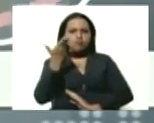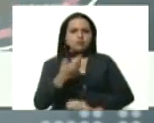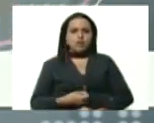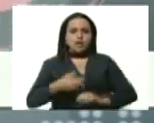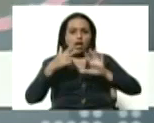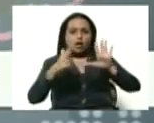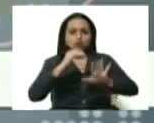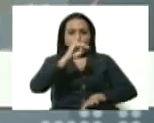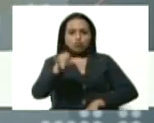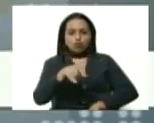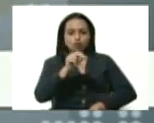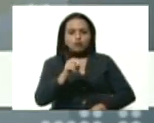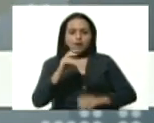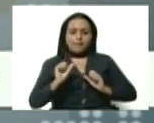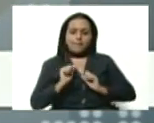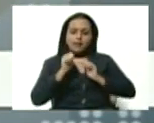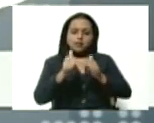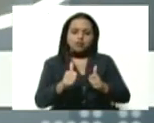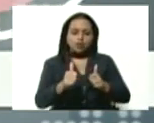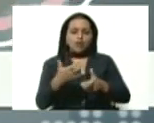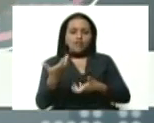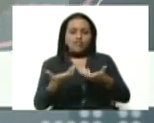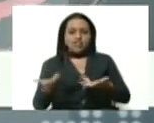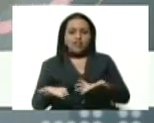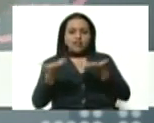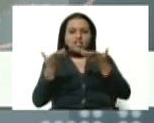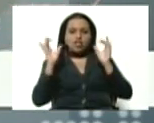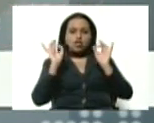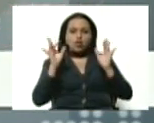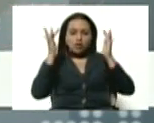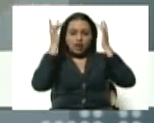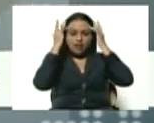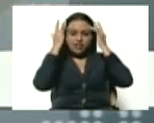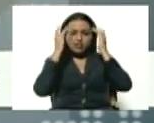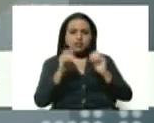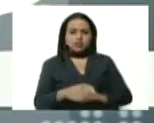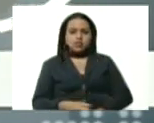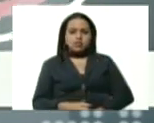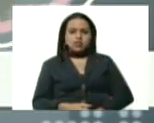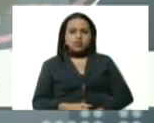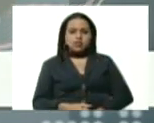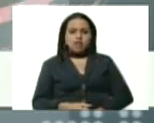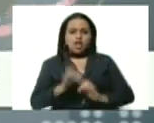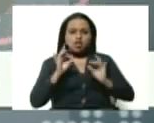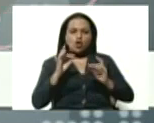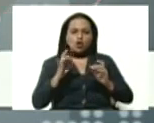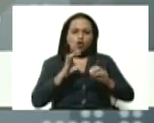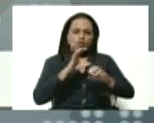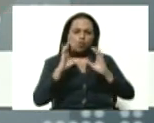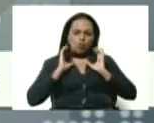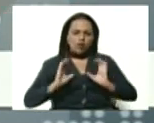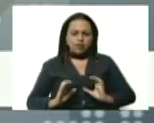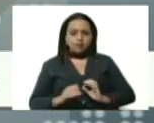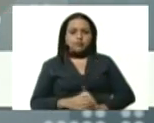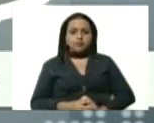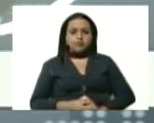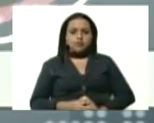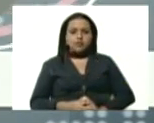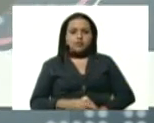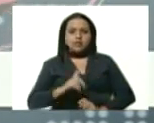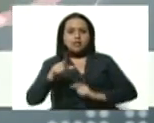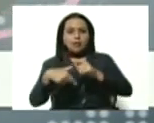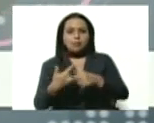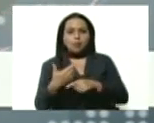inició síntomas caracterizados por fiebre, dolor de cabeza, dolores musculares, presentó posteriormente dificultad